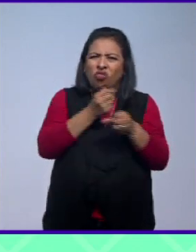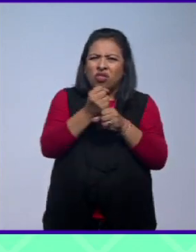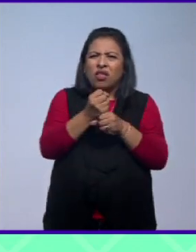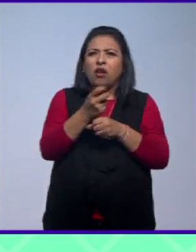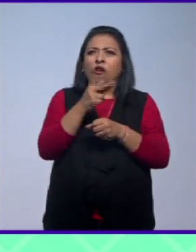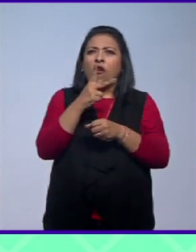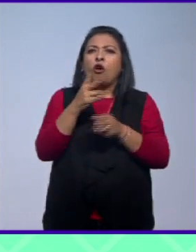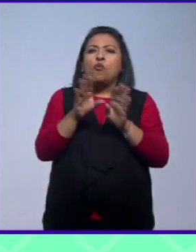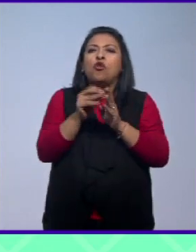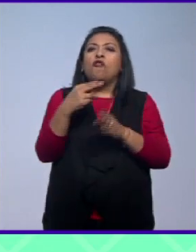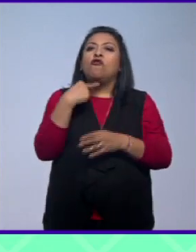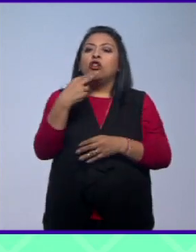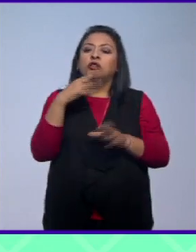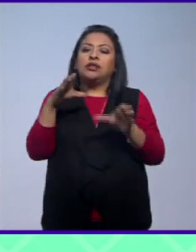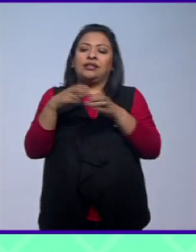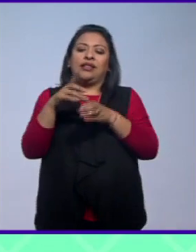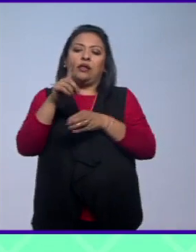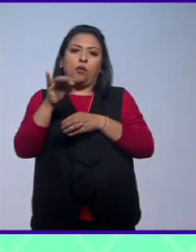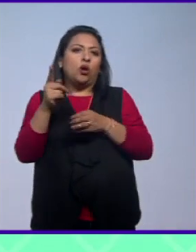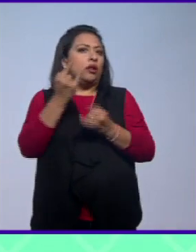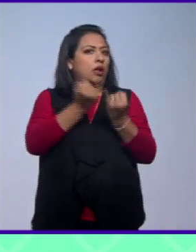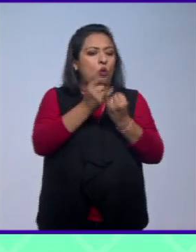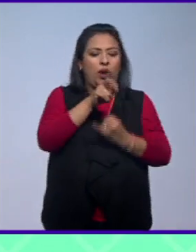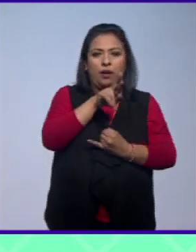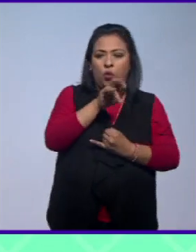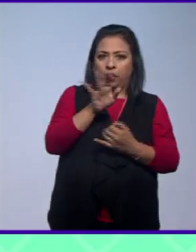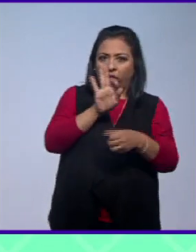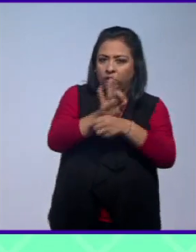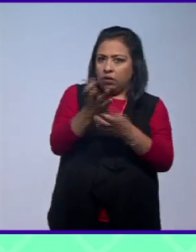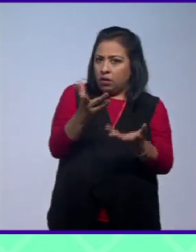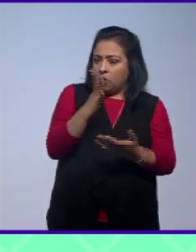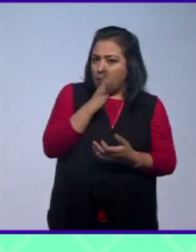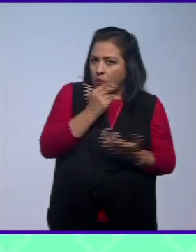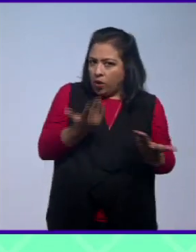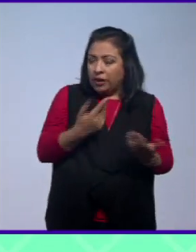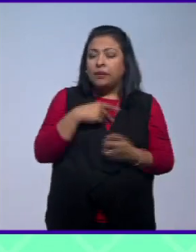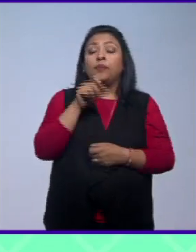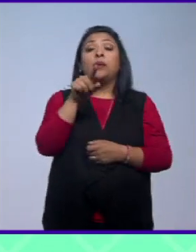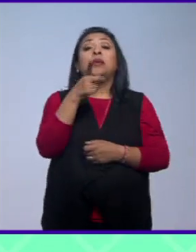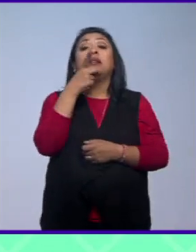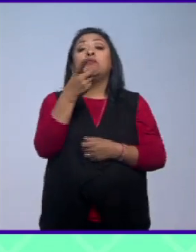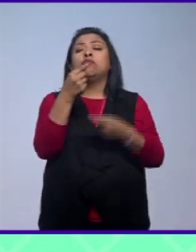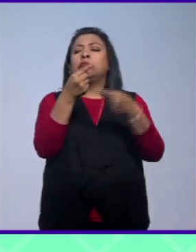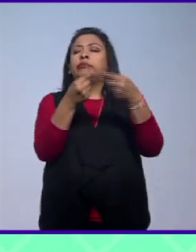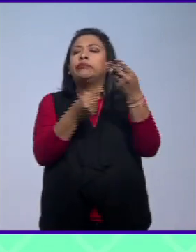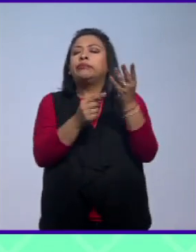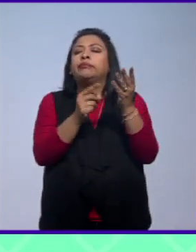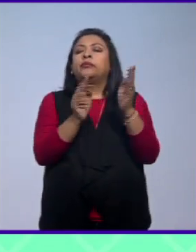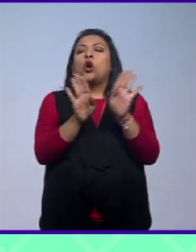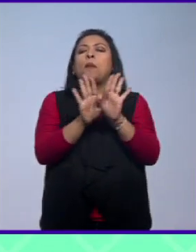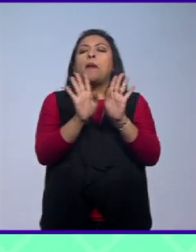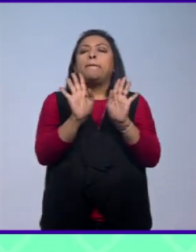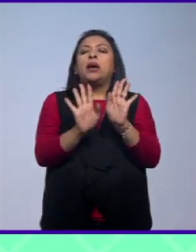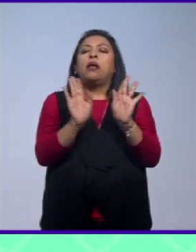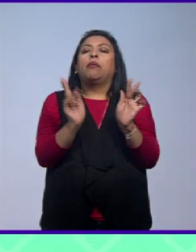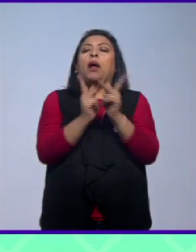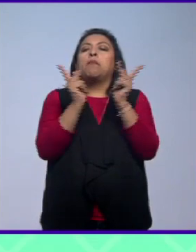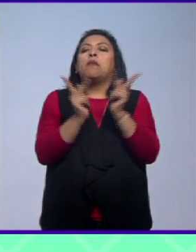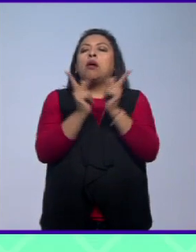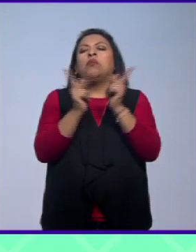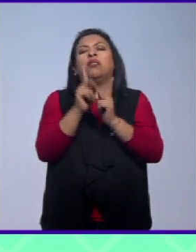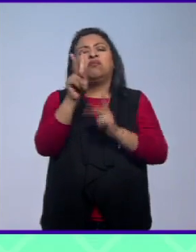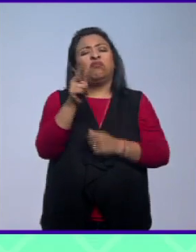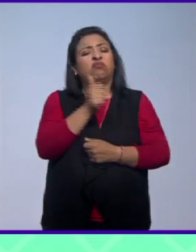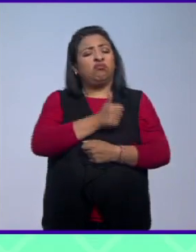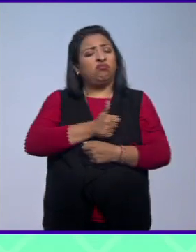voces del lado demócrata pero también del lado republicano incluso y además aquí también hay que subrayar es una serie de coincidencias muy desafortunadas por supuesto